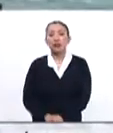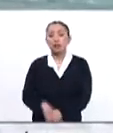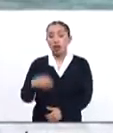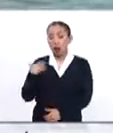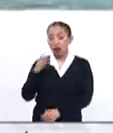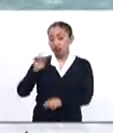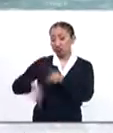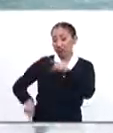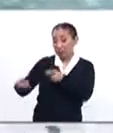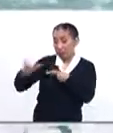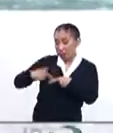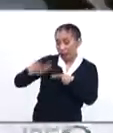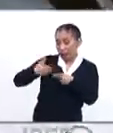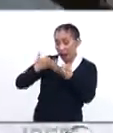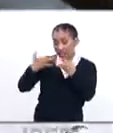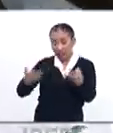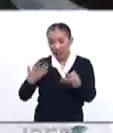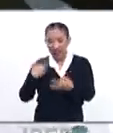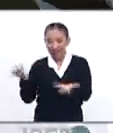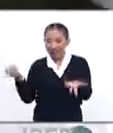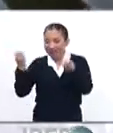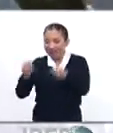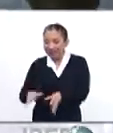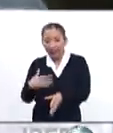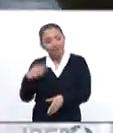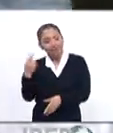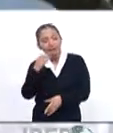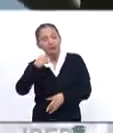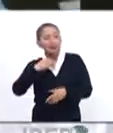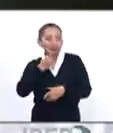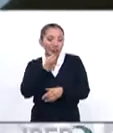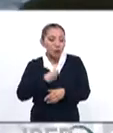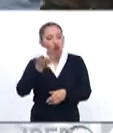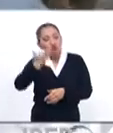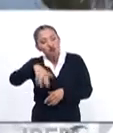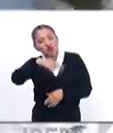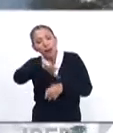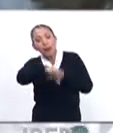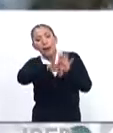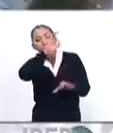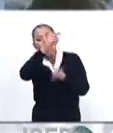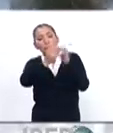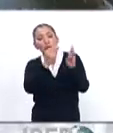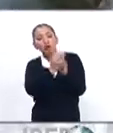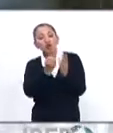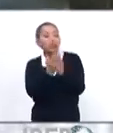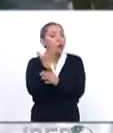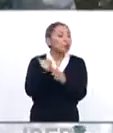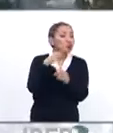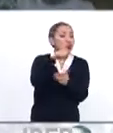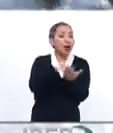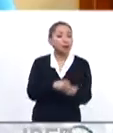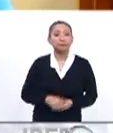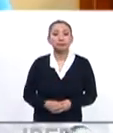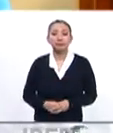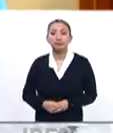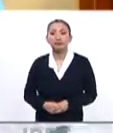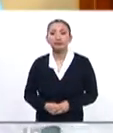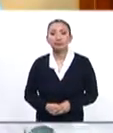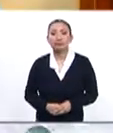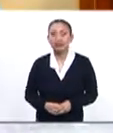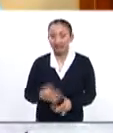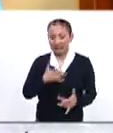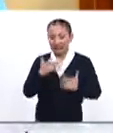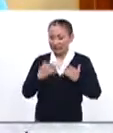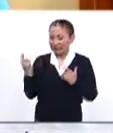la mano de obra eliminada y las tierras explotadas, surgió la necesidad de seguir explorando el mundo en nuevas misiones. La